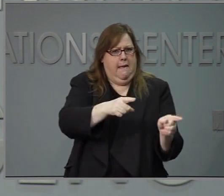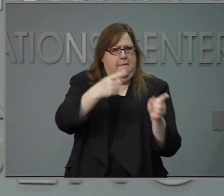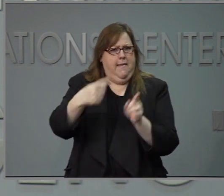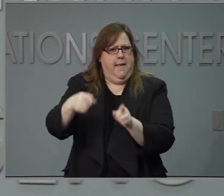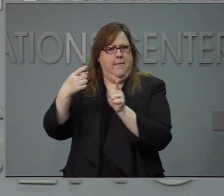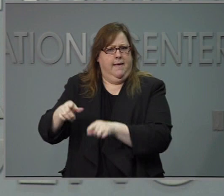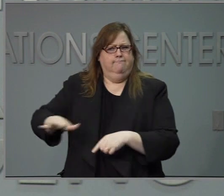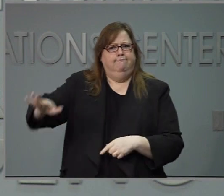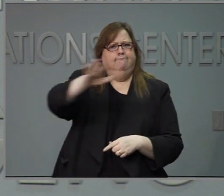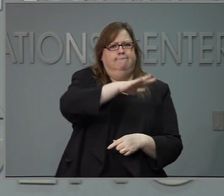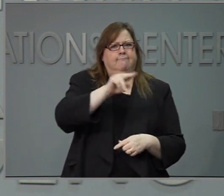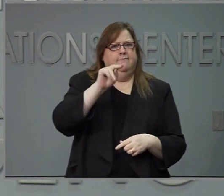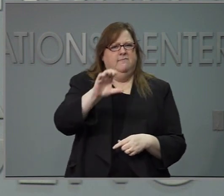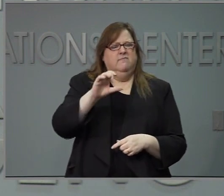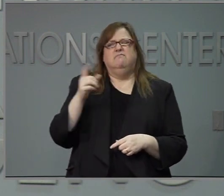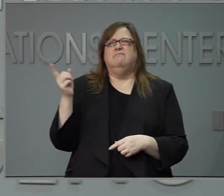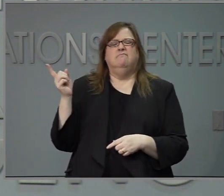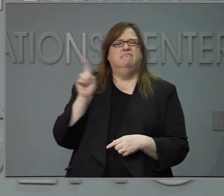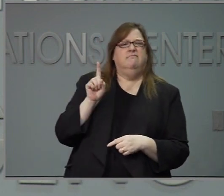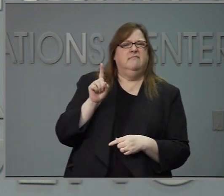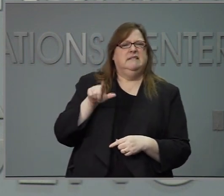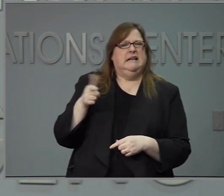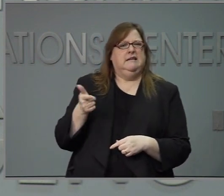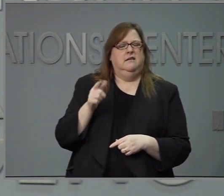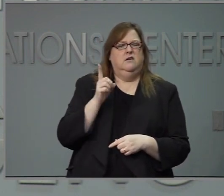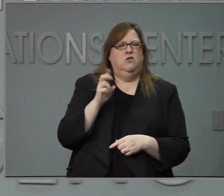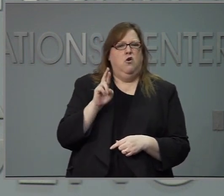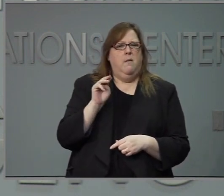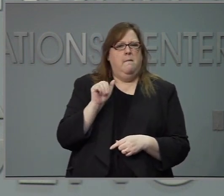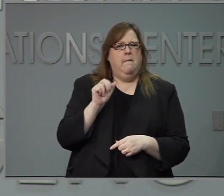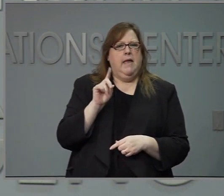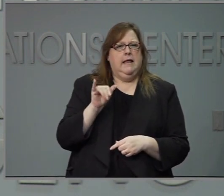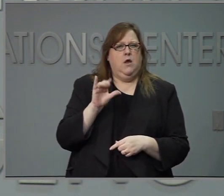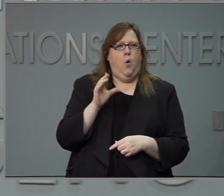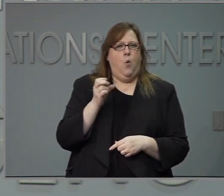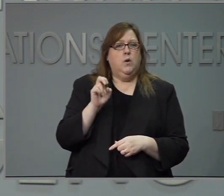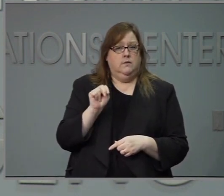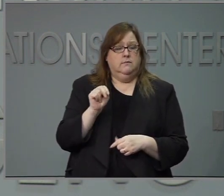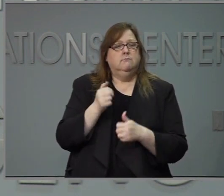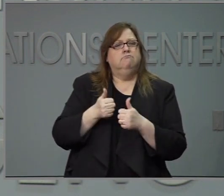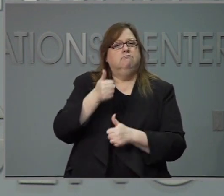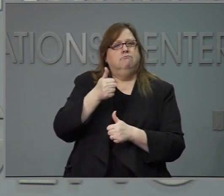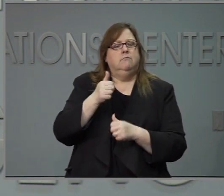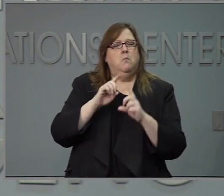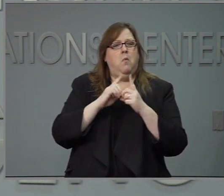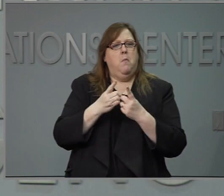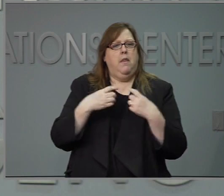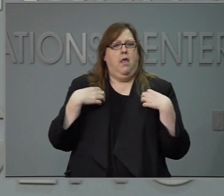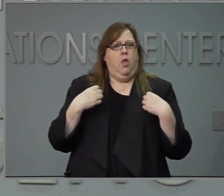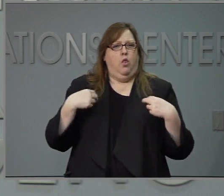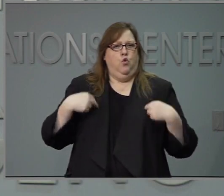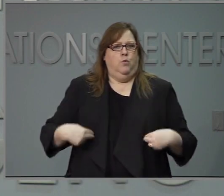pedir a la secretaria del departamento de salud recursos humanos que manda y cohen que nos dé la información actual.